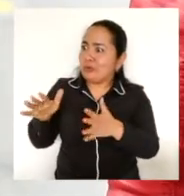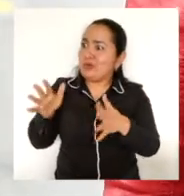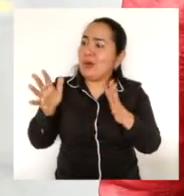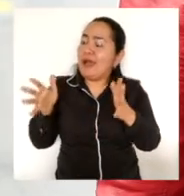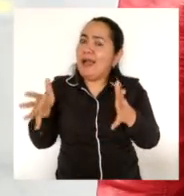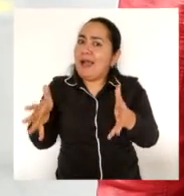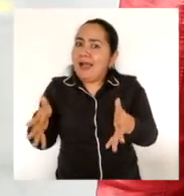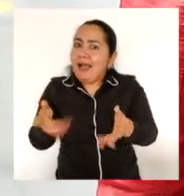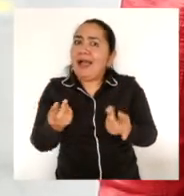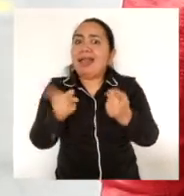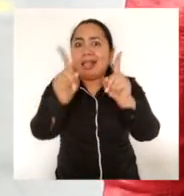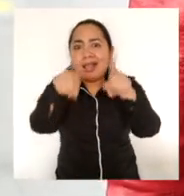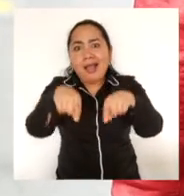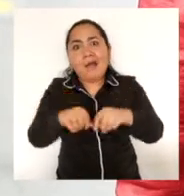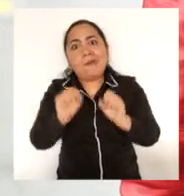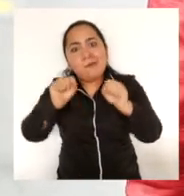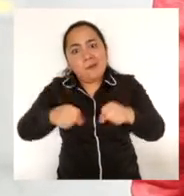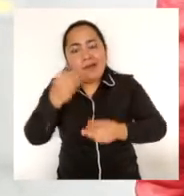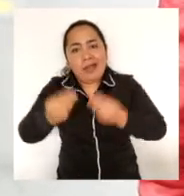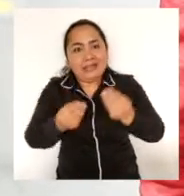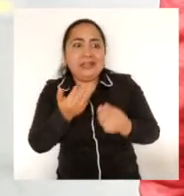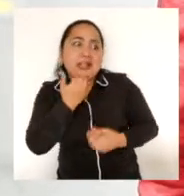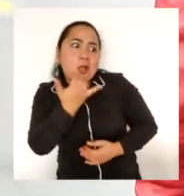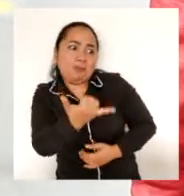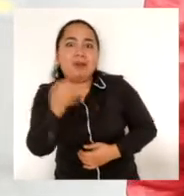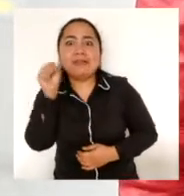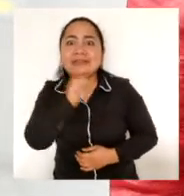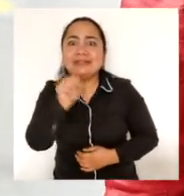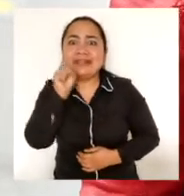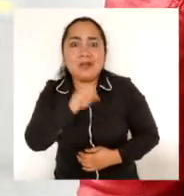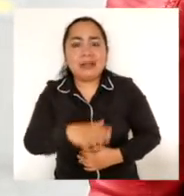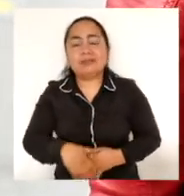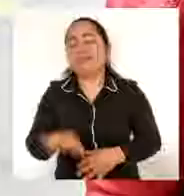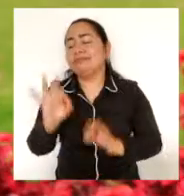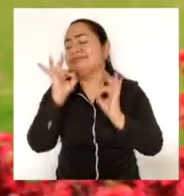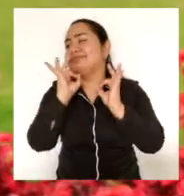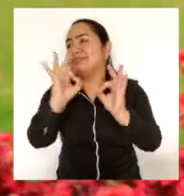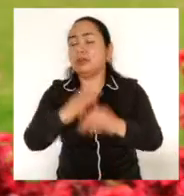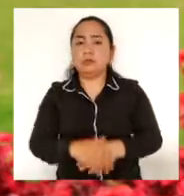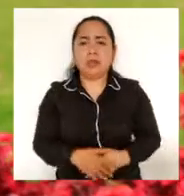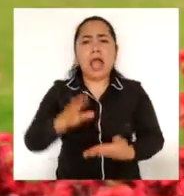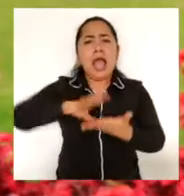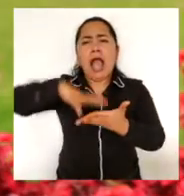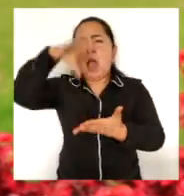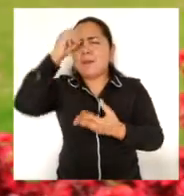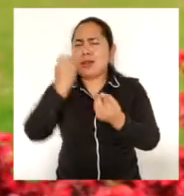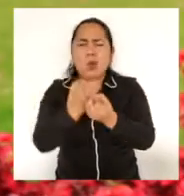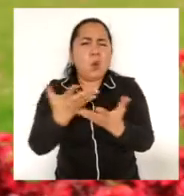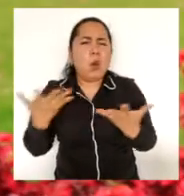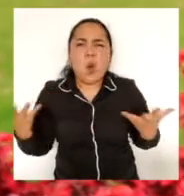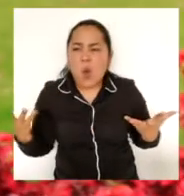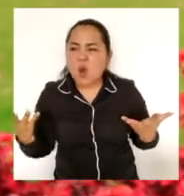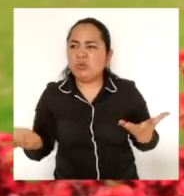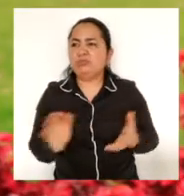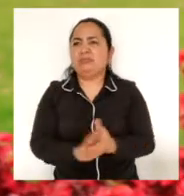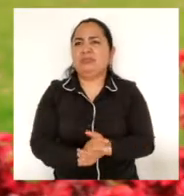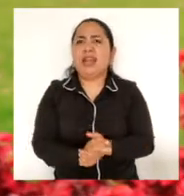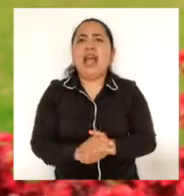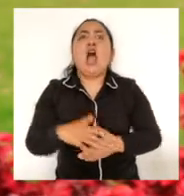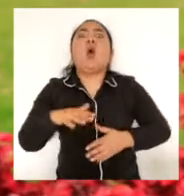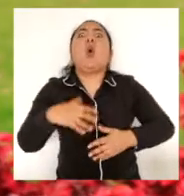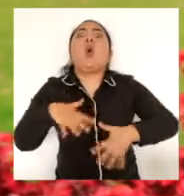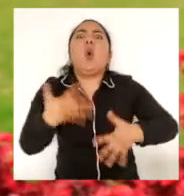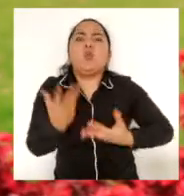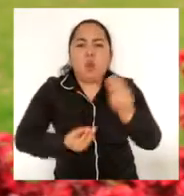realizando, como este curso que implementaron de la cerveza, fue espectacular. Aprendimos muchas cosas con la parte de